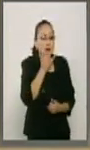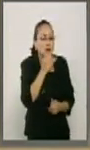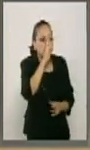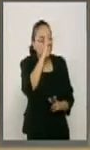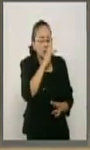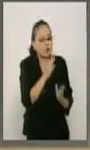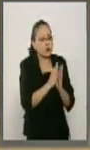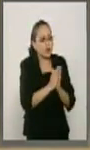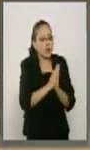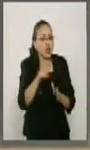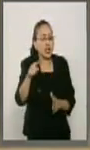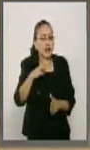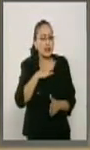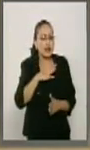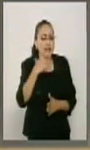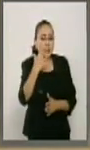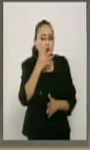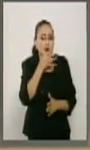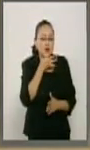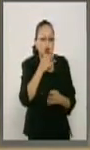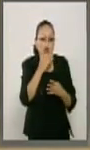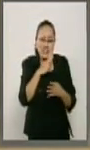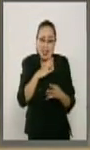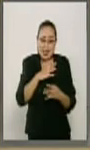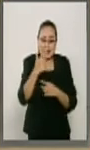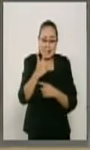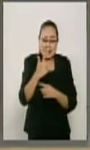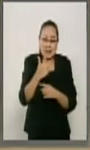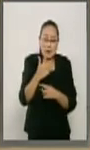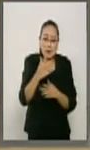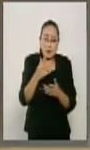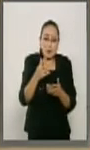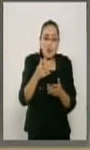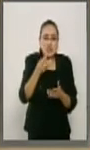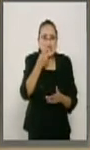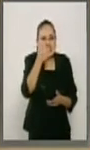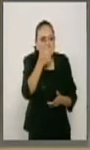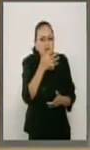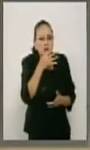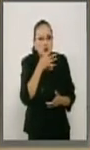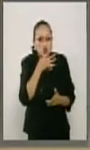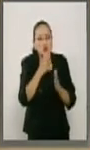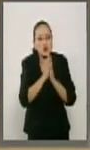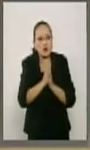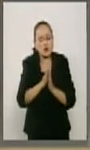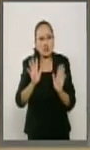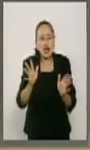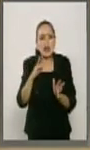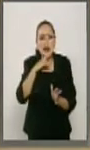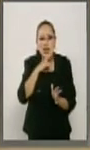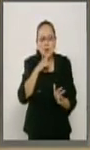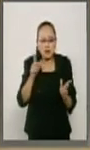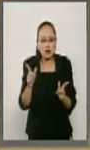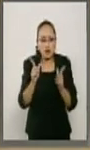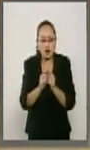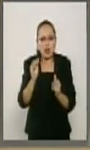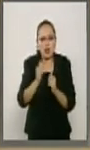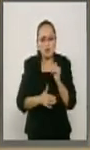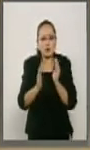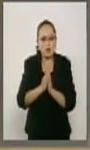minutos la oradora para su intervención, lleva 7.21 leyéndonos artículos de la prensa. Por favor, que termine para que demos paso a lo que sigue.